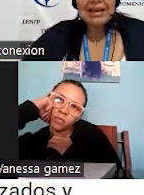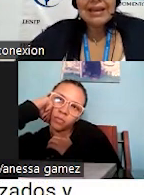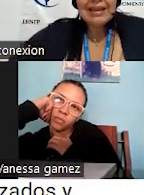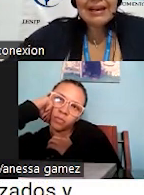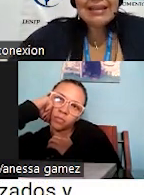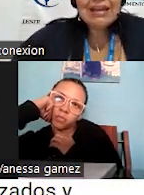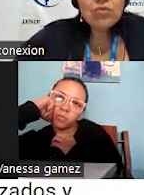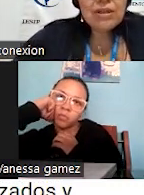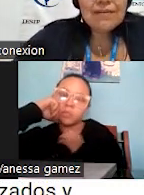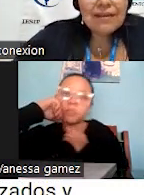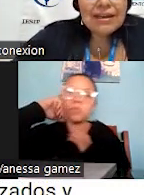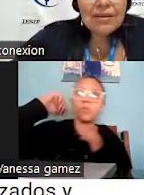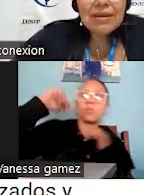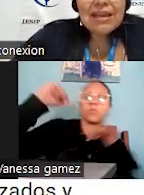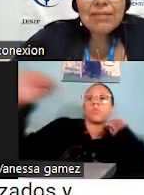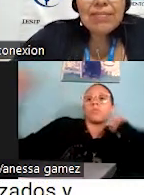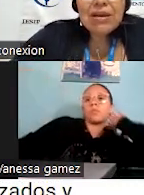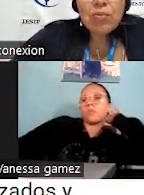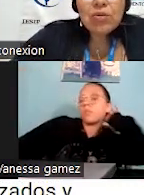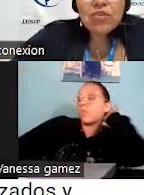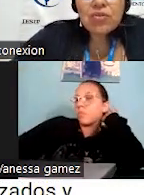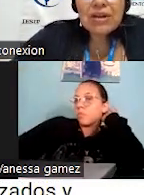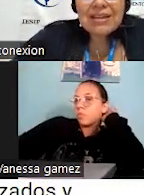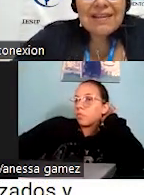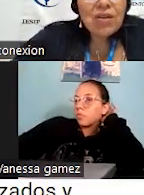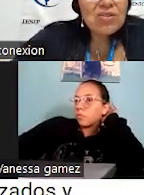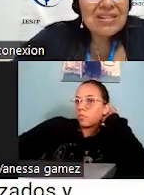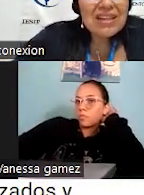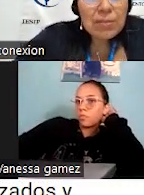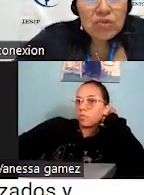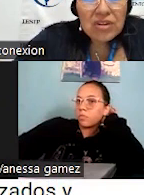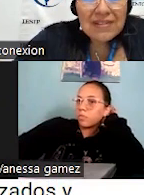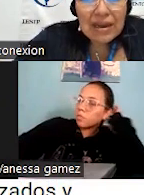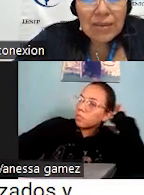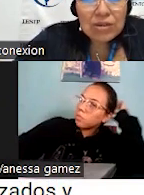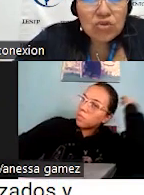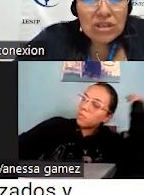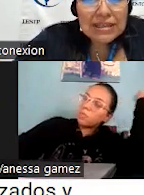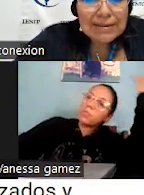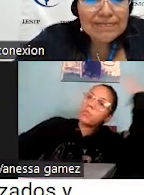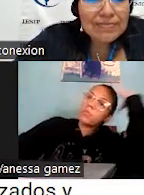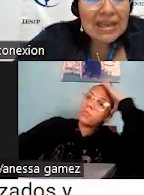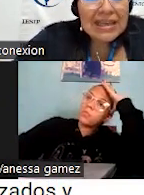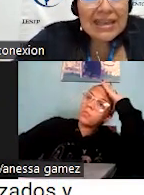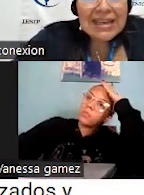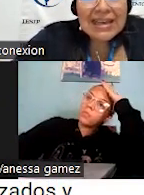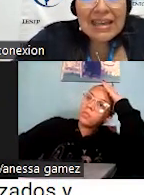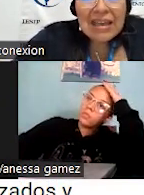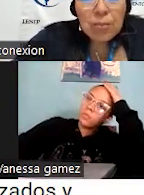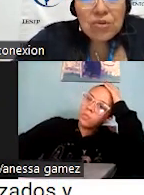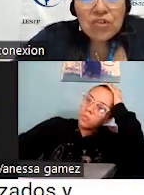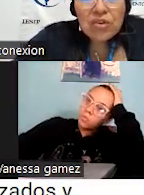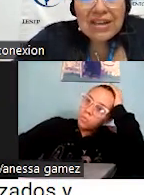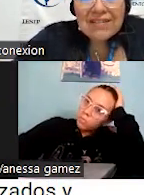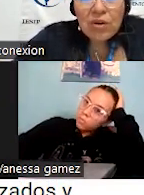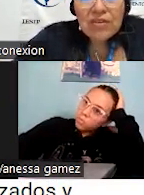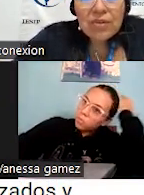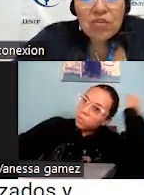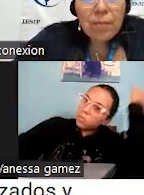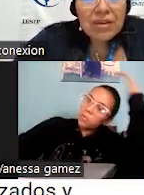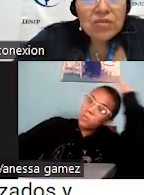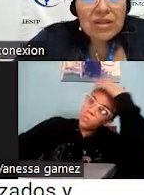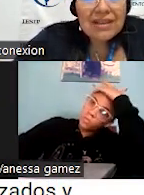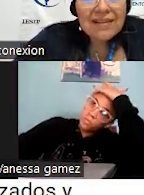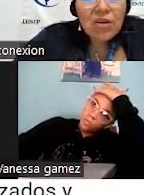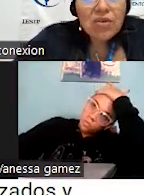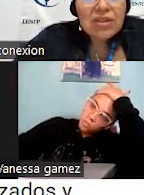La calidad turística implica un proceso organizado, hasta el tiempo se está acabando ya aquí. Un proceso organizado de